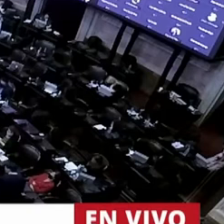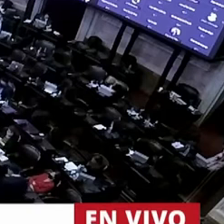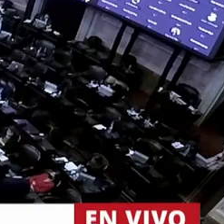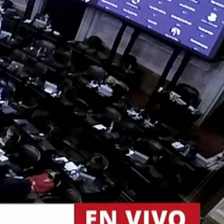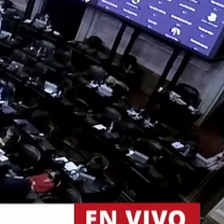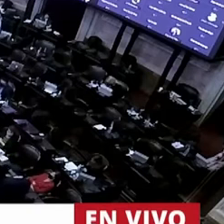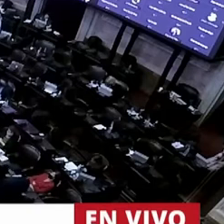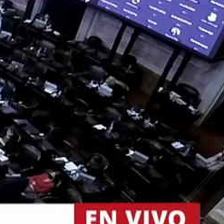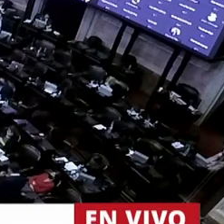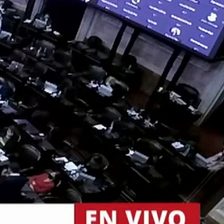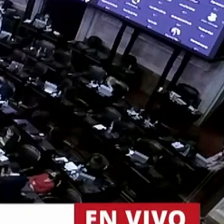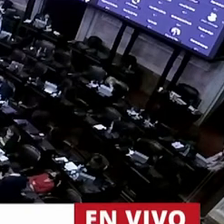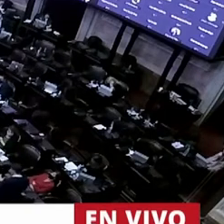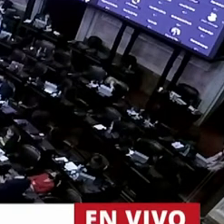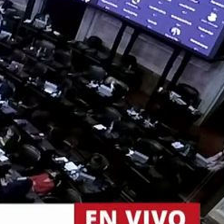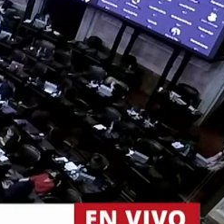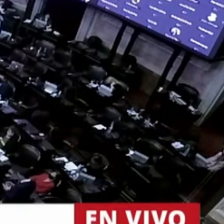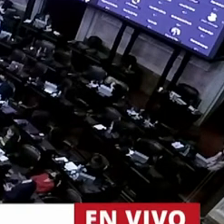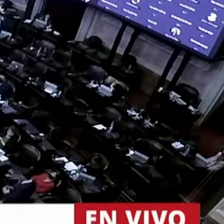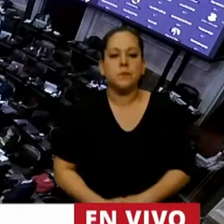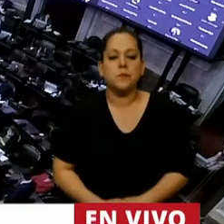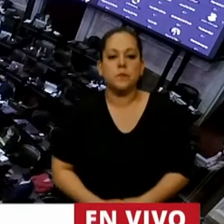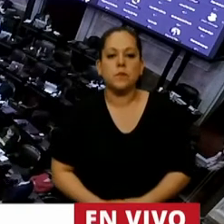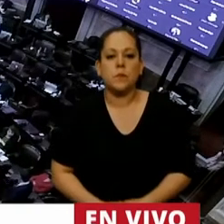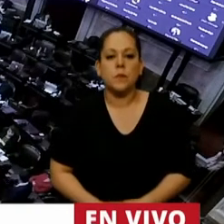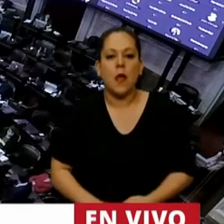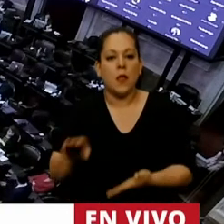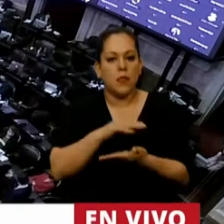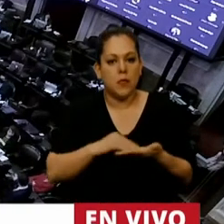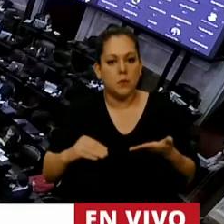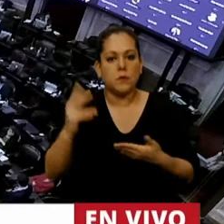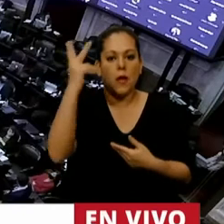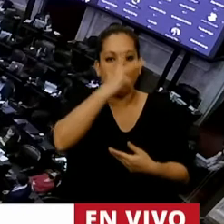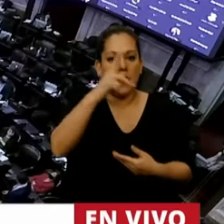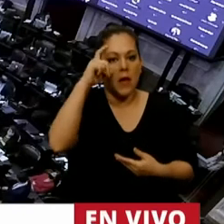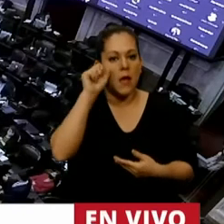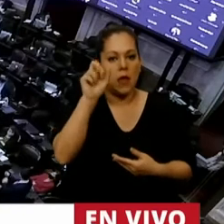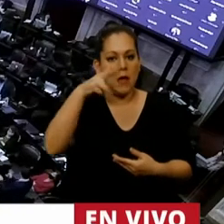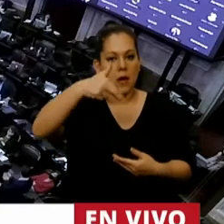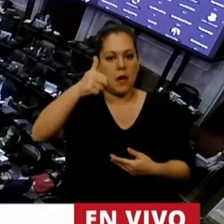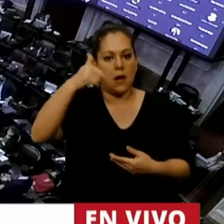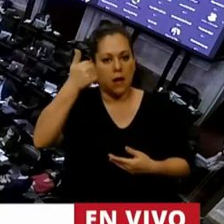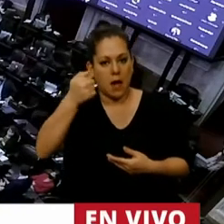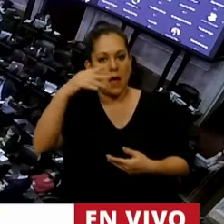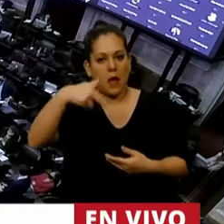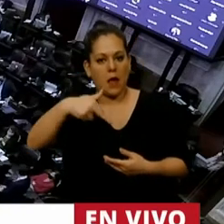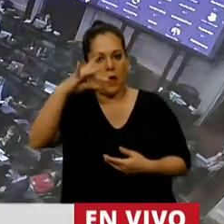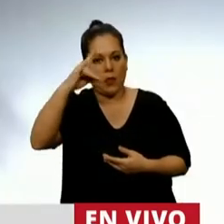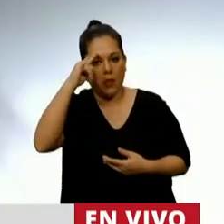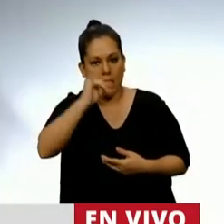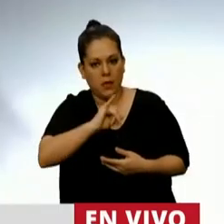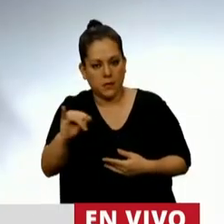Muchas gracias, señor presidente. Bueno, voy a utilizar los minutos que tengo